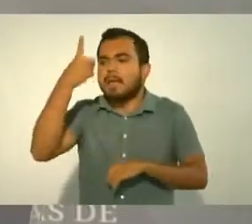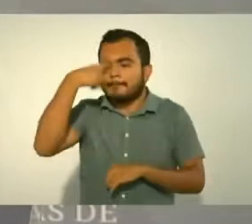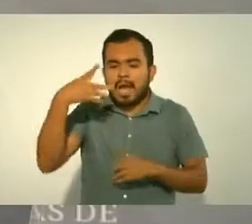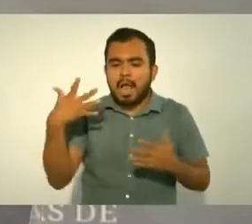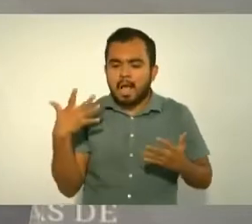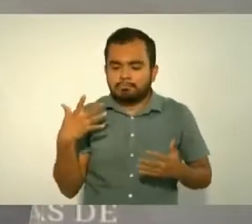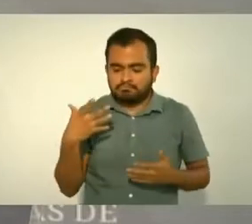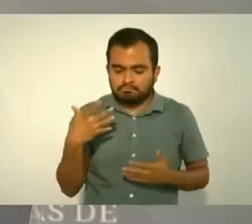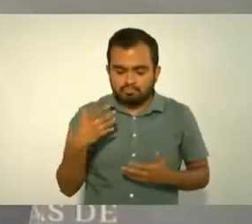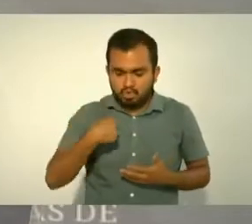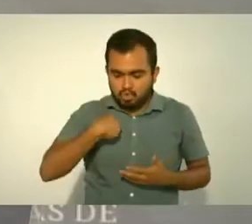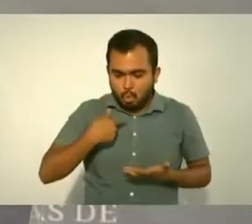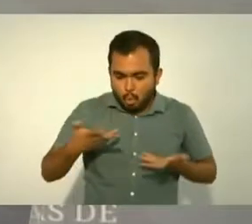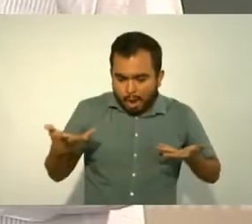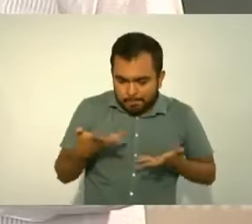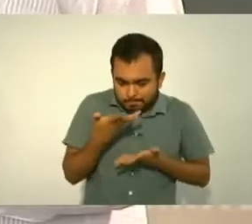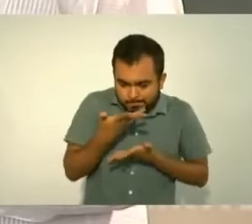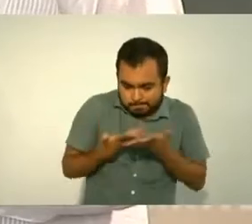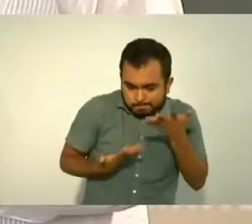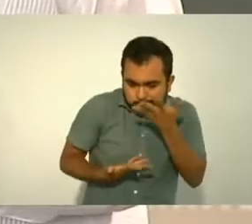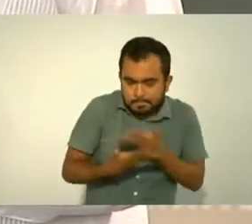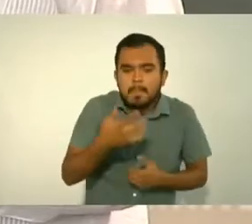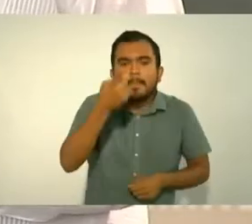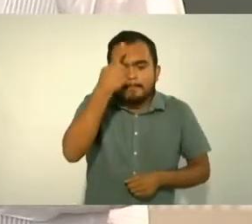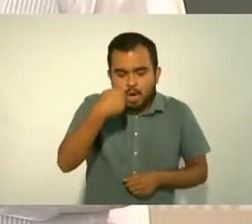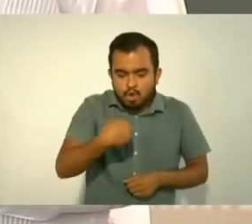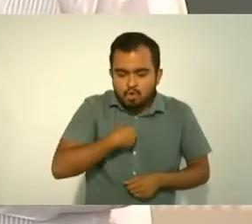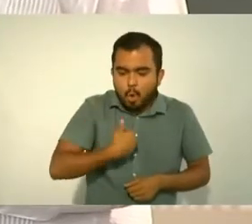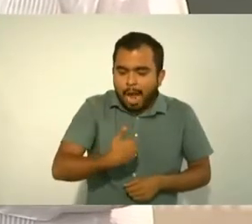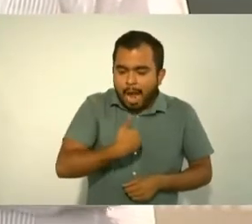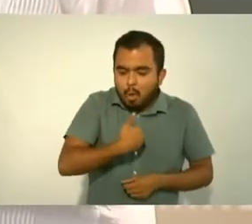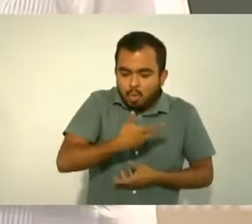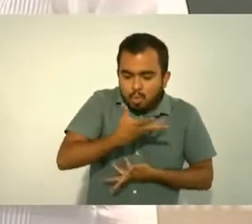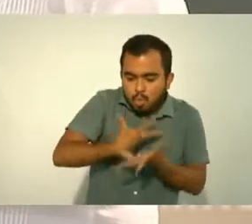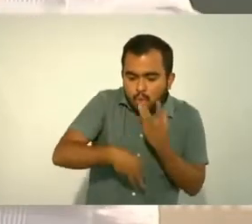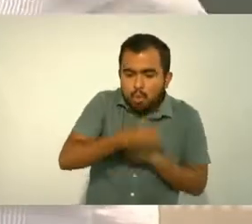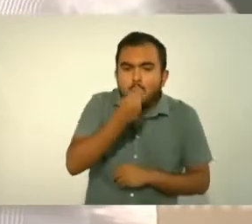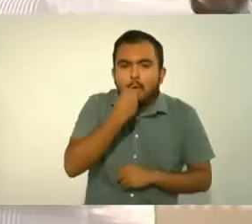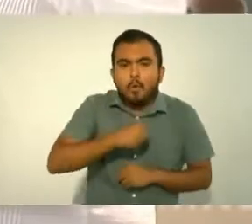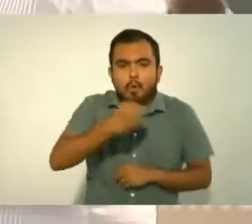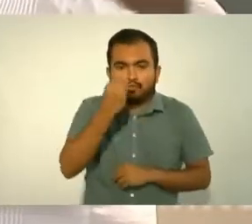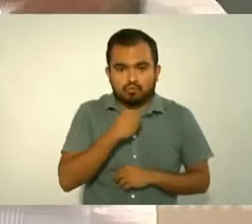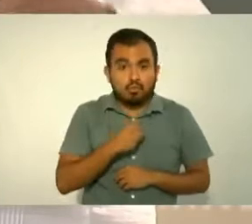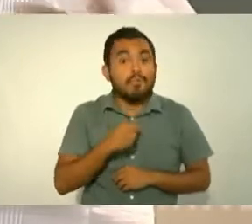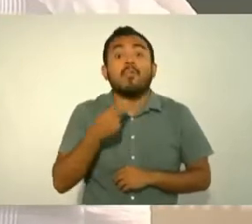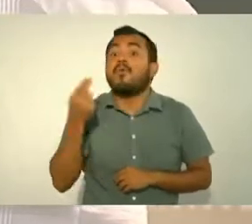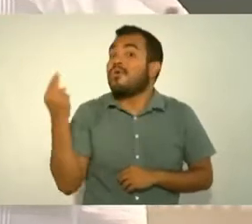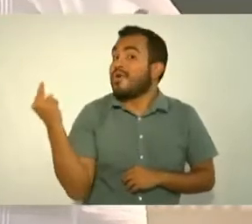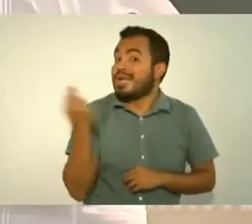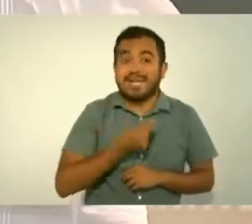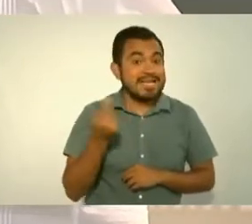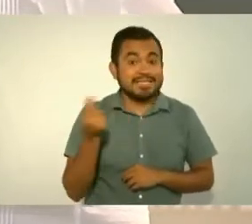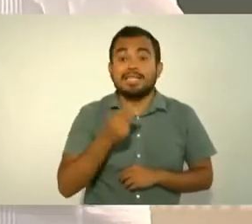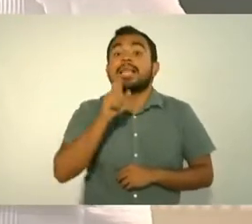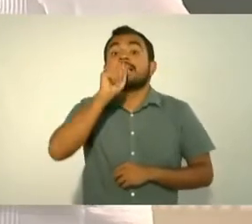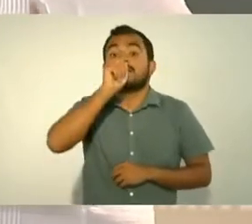para el autoconsumo hay que producir para el mercado